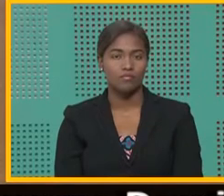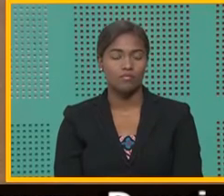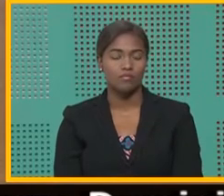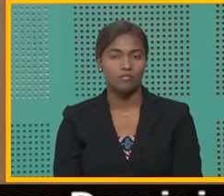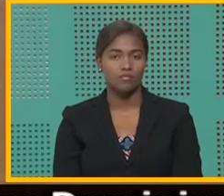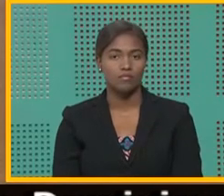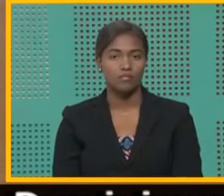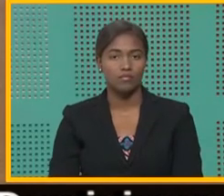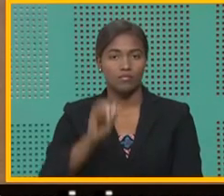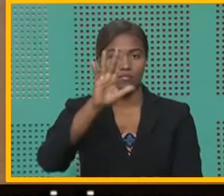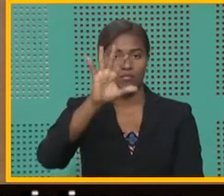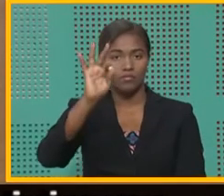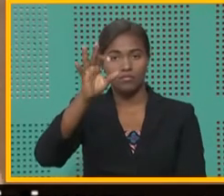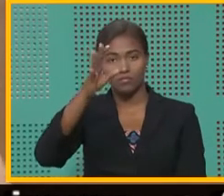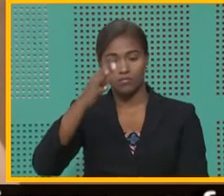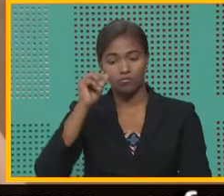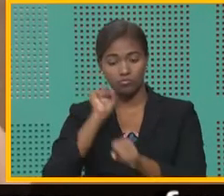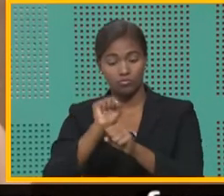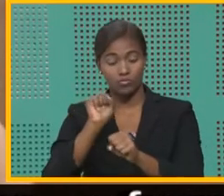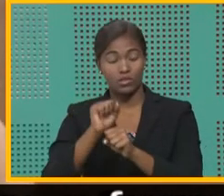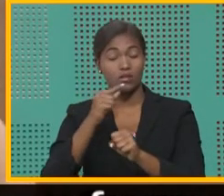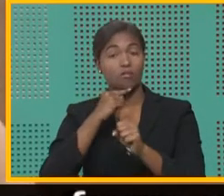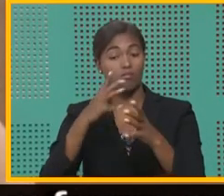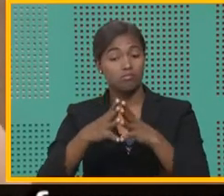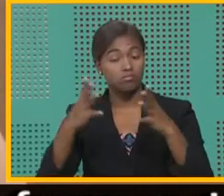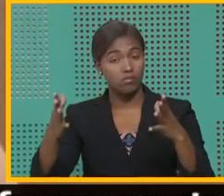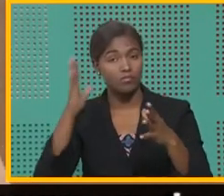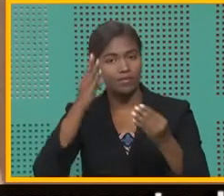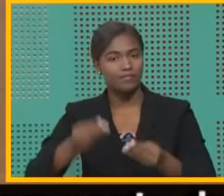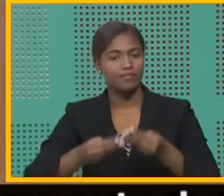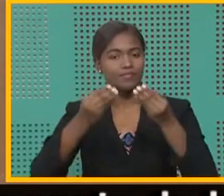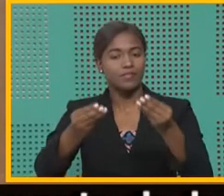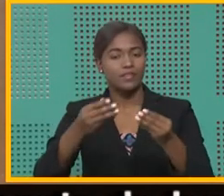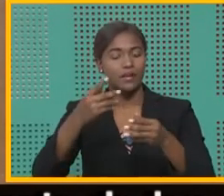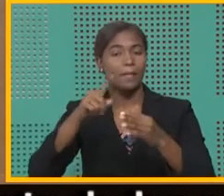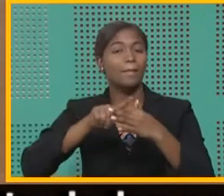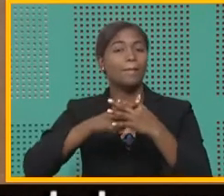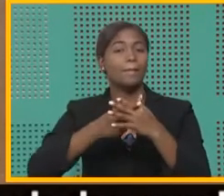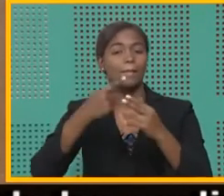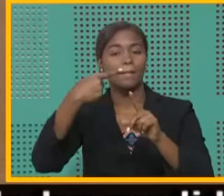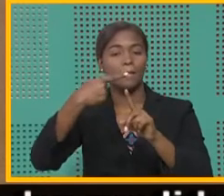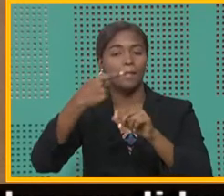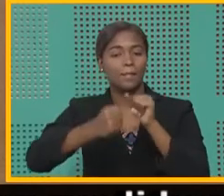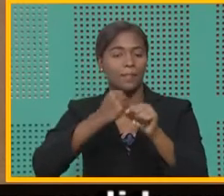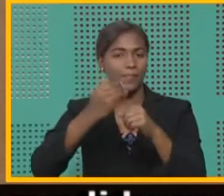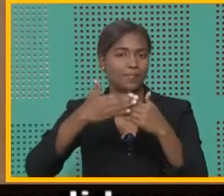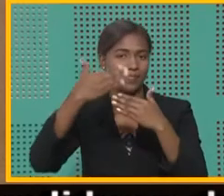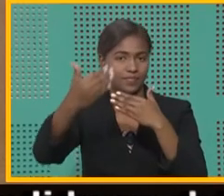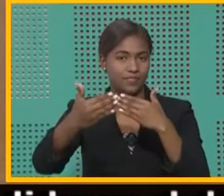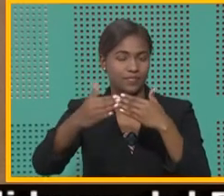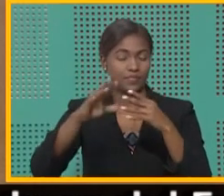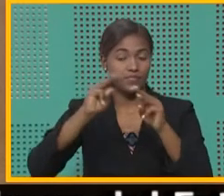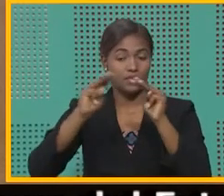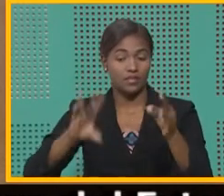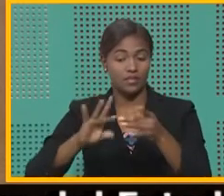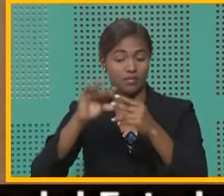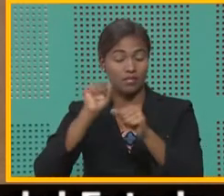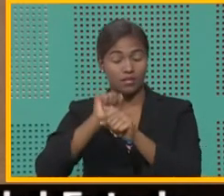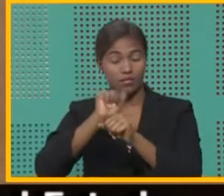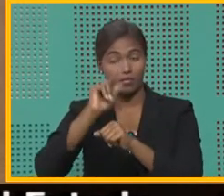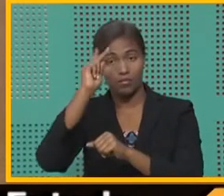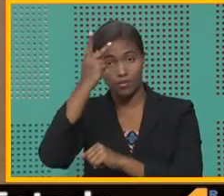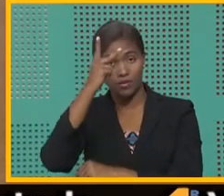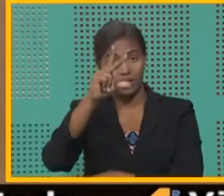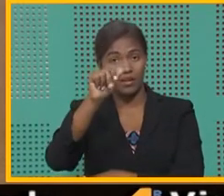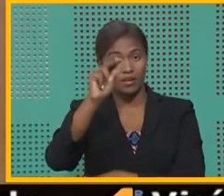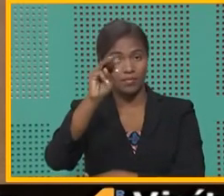Amigos, 59 obras de gran envergadura serán entregadas a principios del próximo año. El ministro de Obras Públicas, Ramón Pepín,